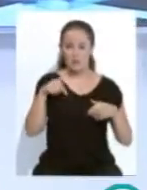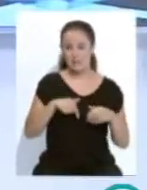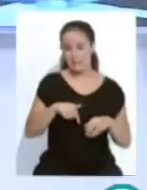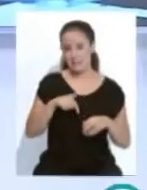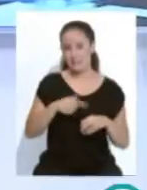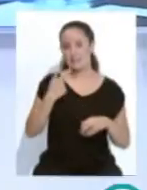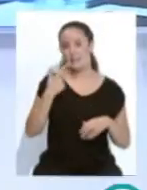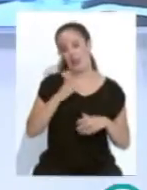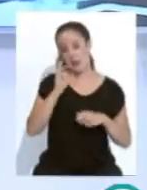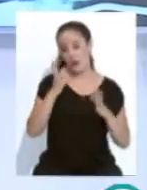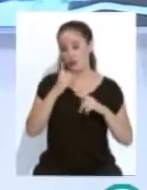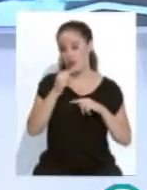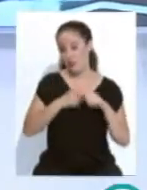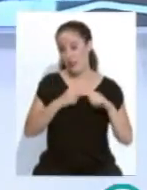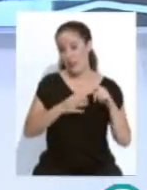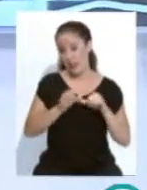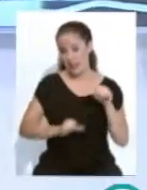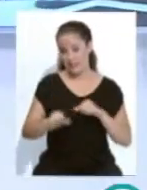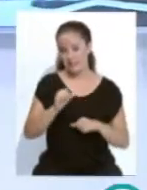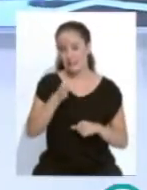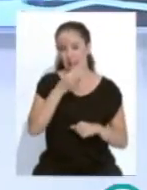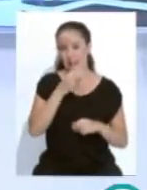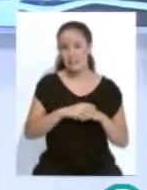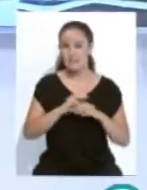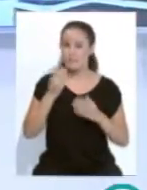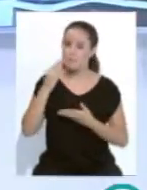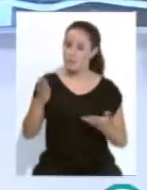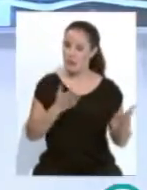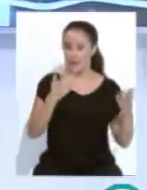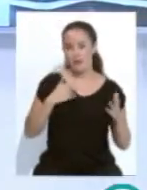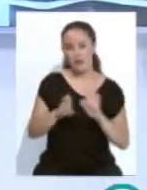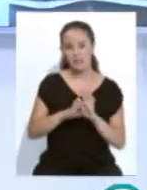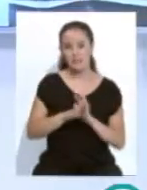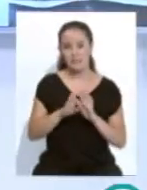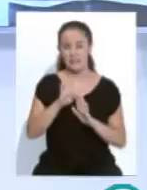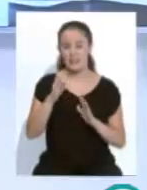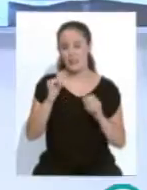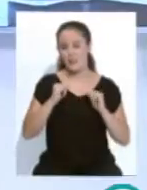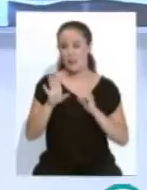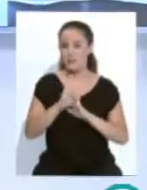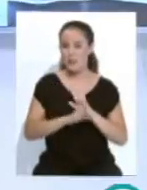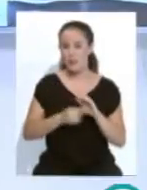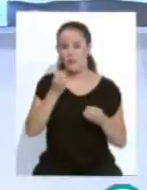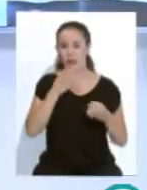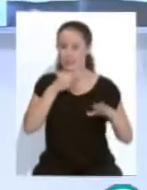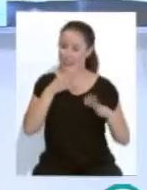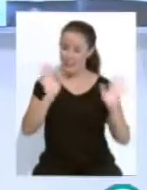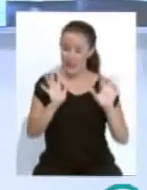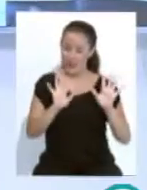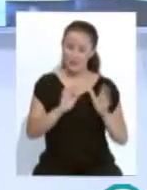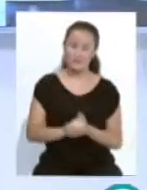casa a partir de las 8 y media de la tarde. Hasta entonces, les invitamos a que sigan disfrutando de nuestra programación. Pasen una buena tarde. Adiós.